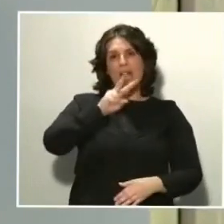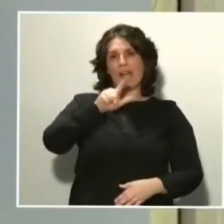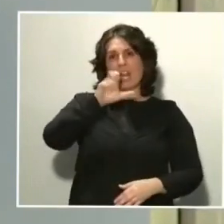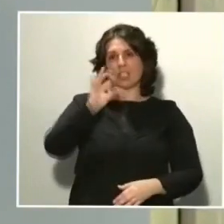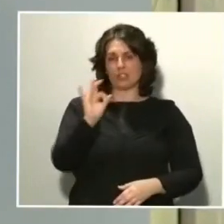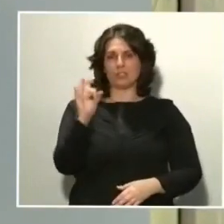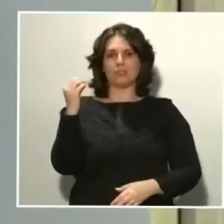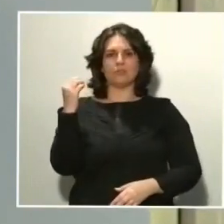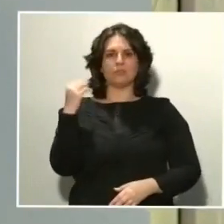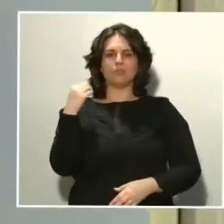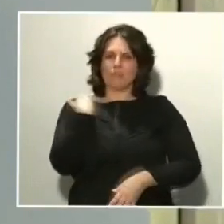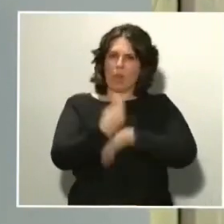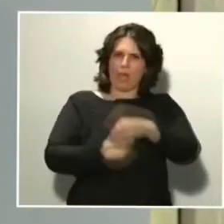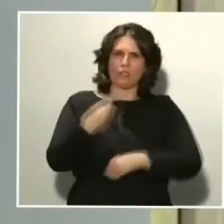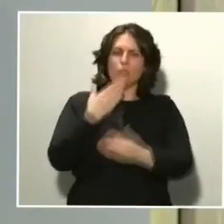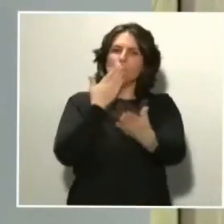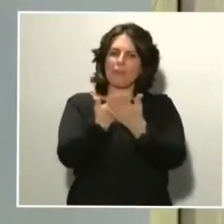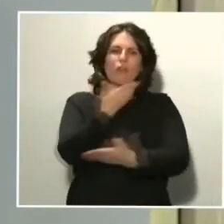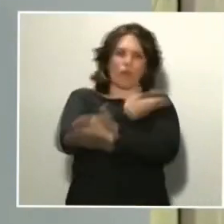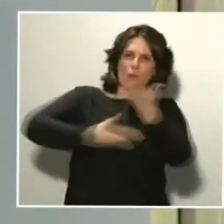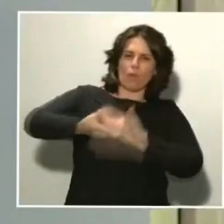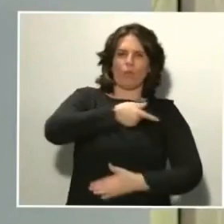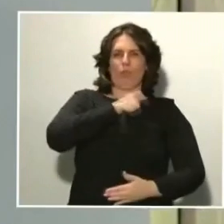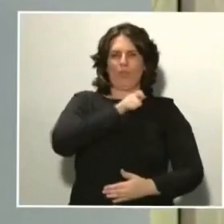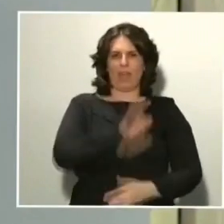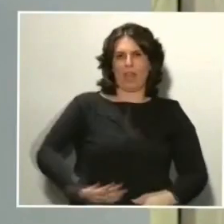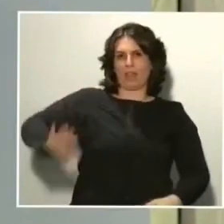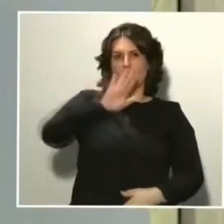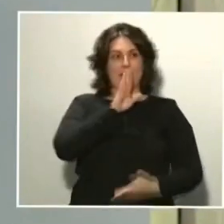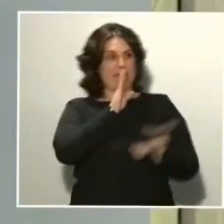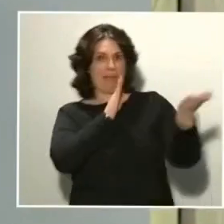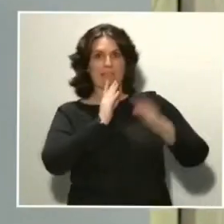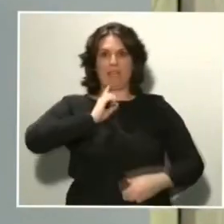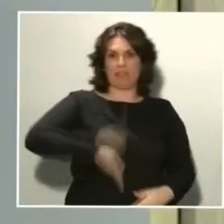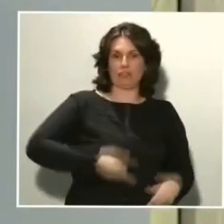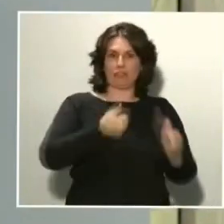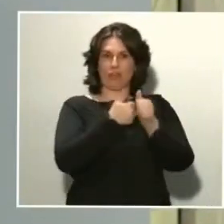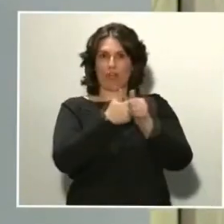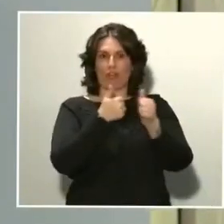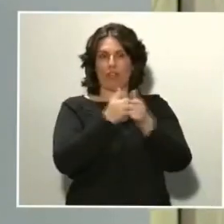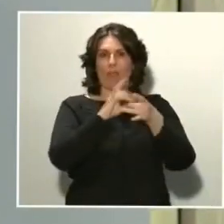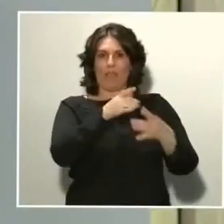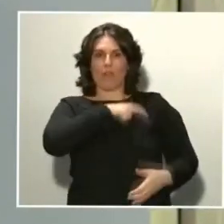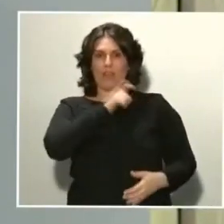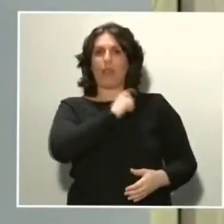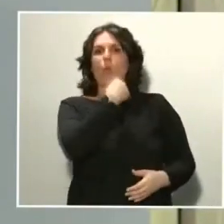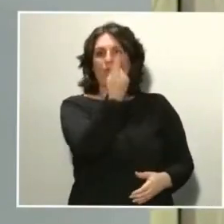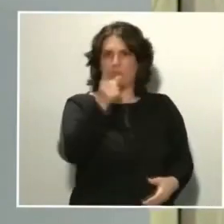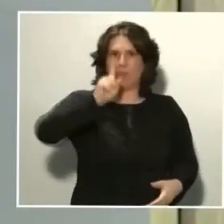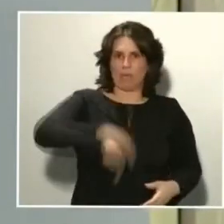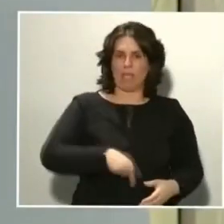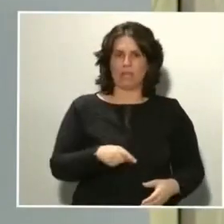de la Policía Nacional y antes lo ha señalado el director adjunto operativo de la Policía. Están